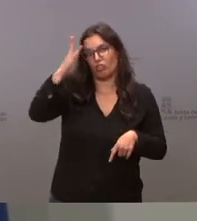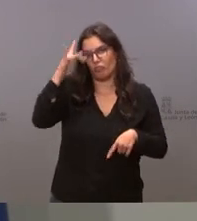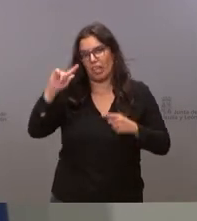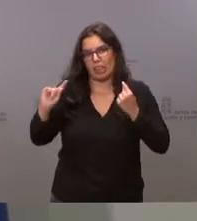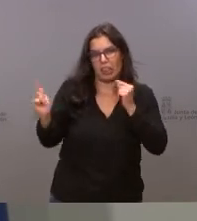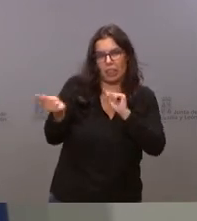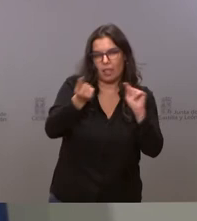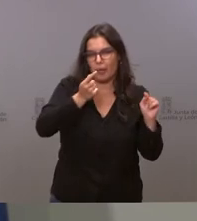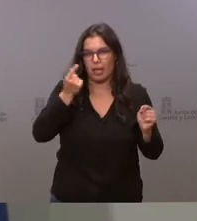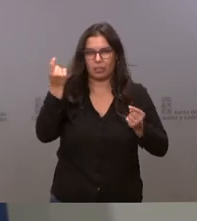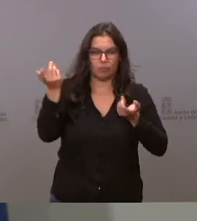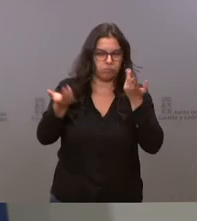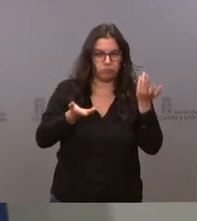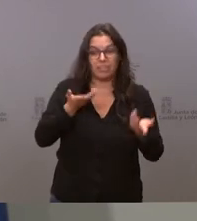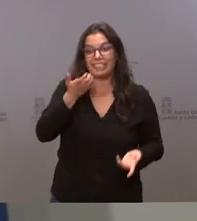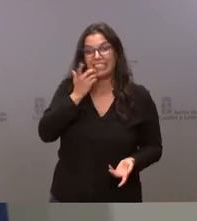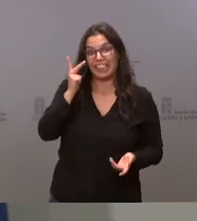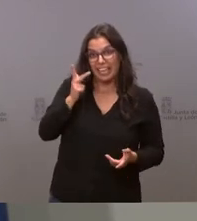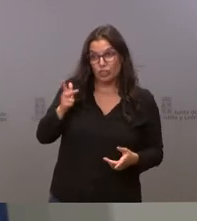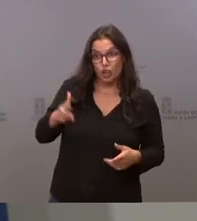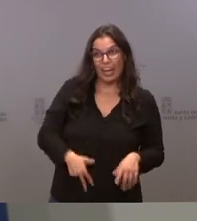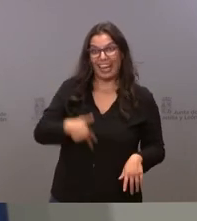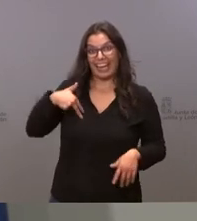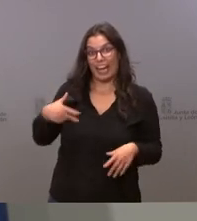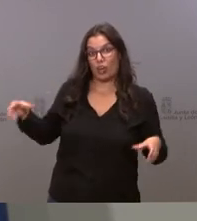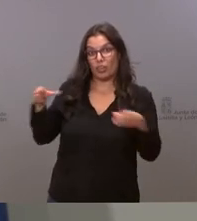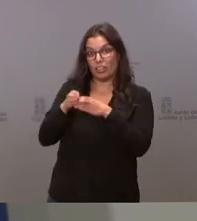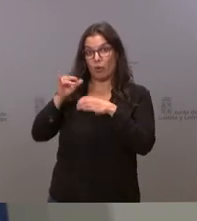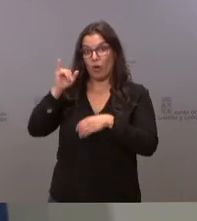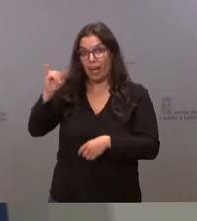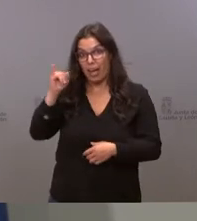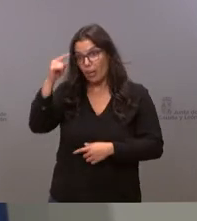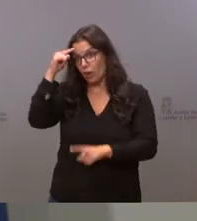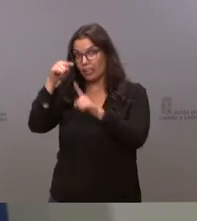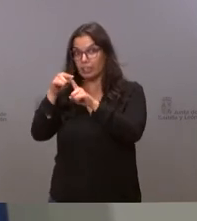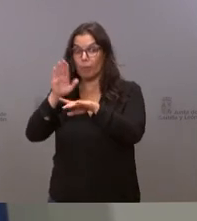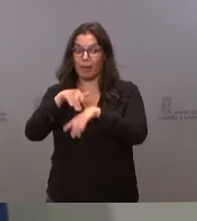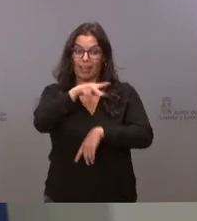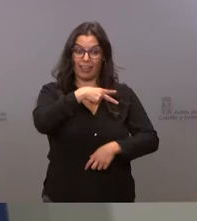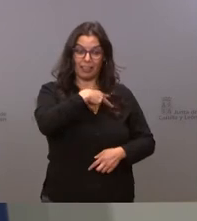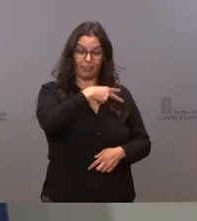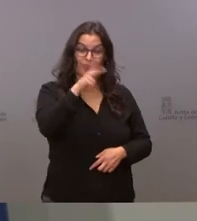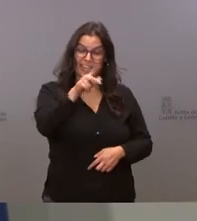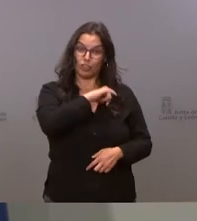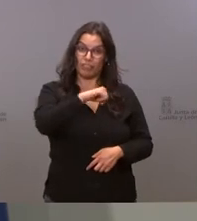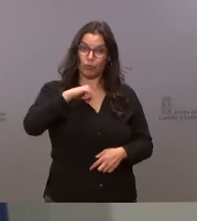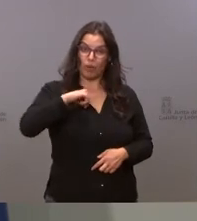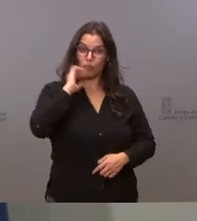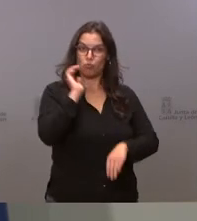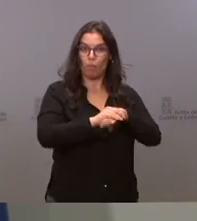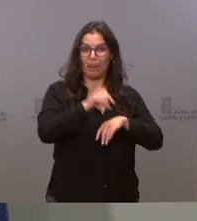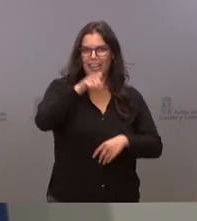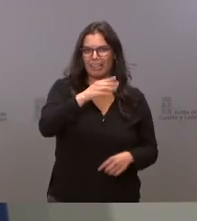si existen estos derechos el objetivo de estos es asegurar el cumplimiento de los derechos individuales y en este país de manera